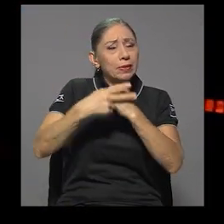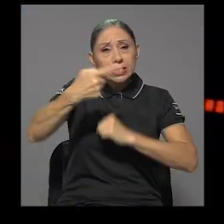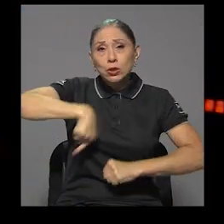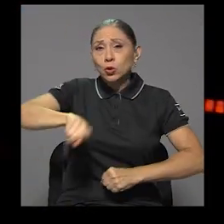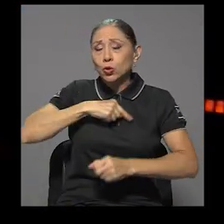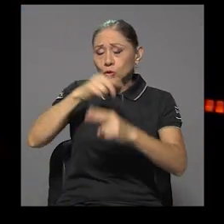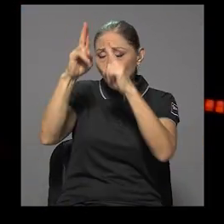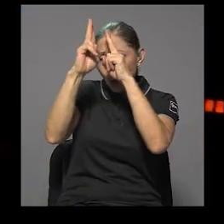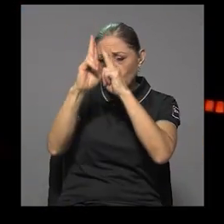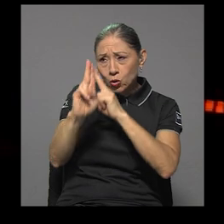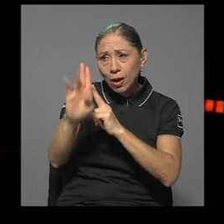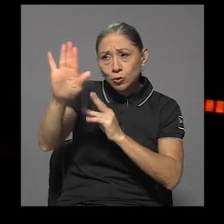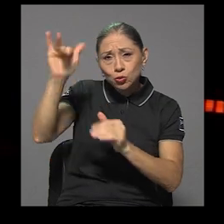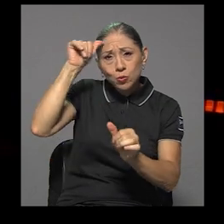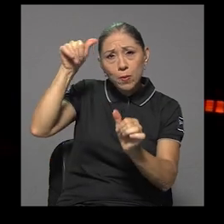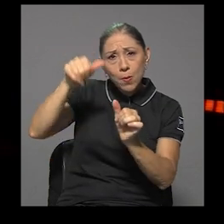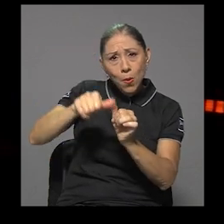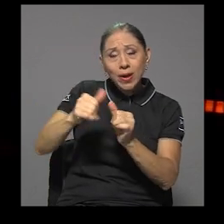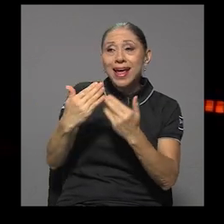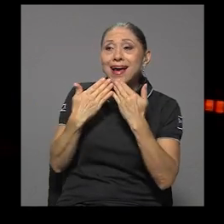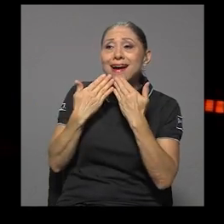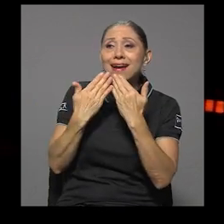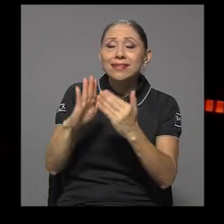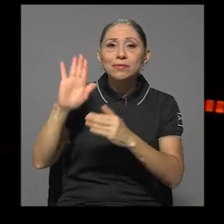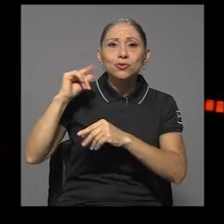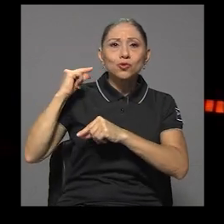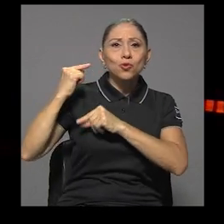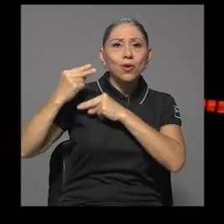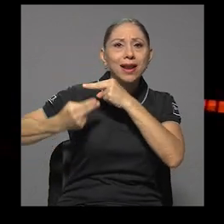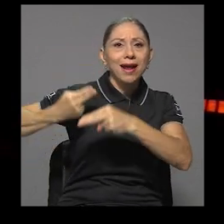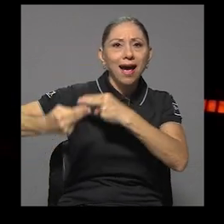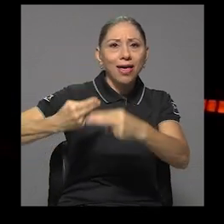Honramos su memoria y agradecemos su legado.